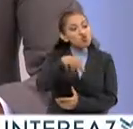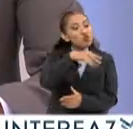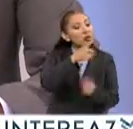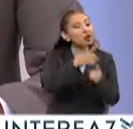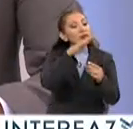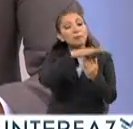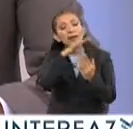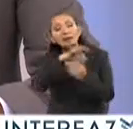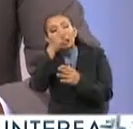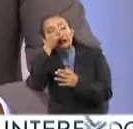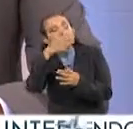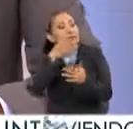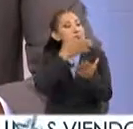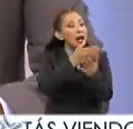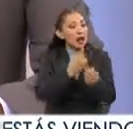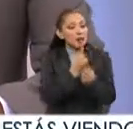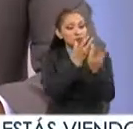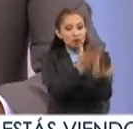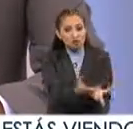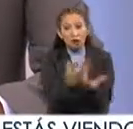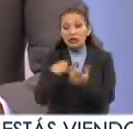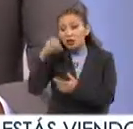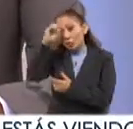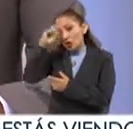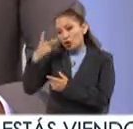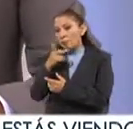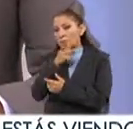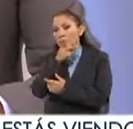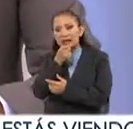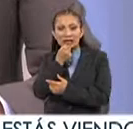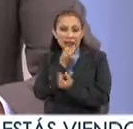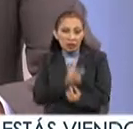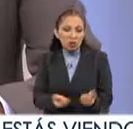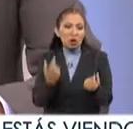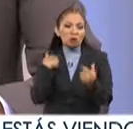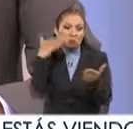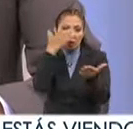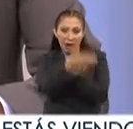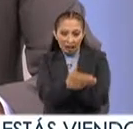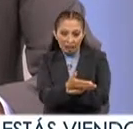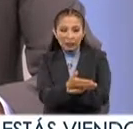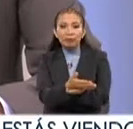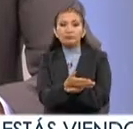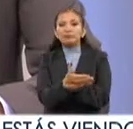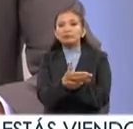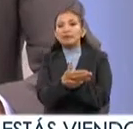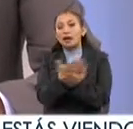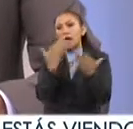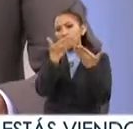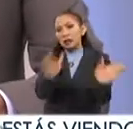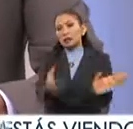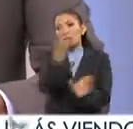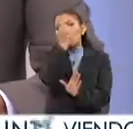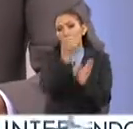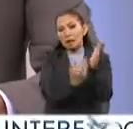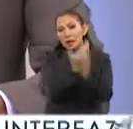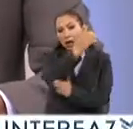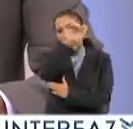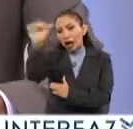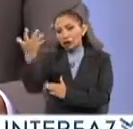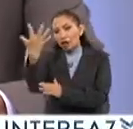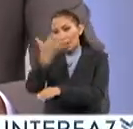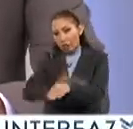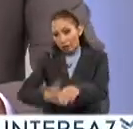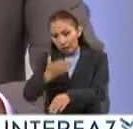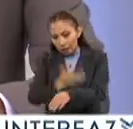la mesa receptora de expresión y mesa receptora de opinión para que las niñas y niños y adolescentes vayan a acudir, pues estará abierta de 9 de la mañana a